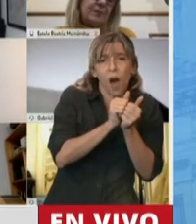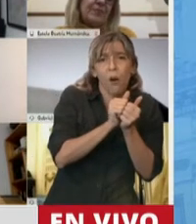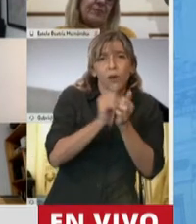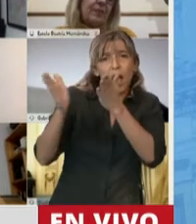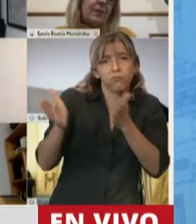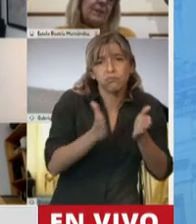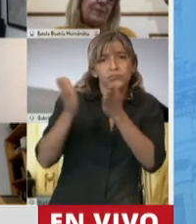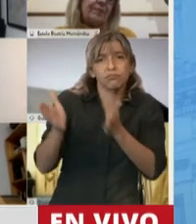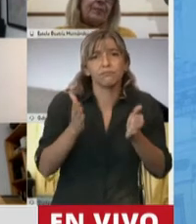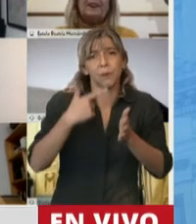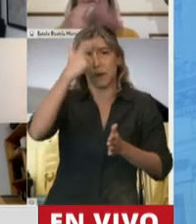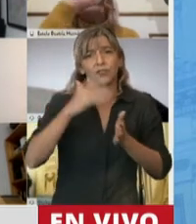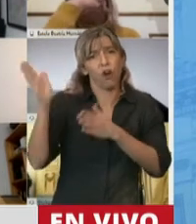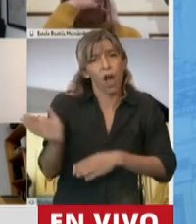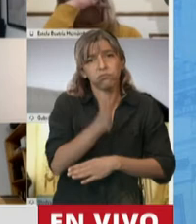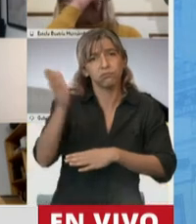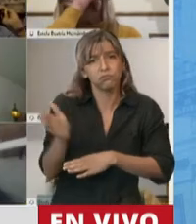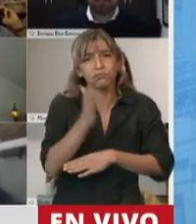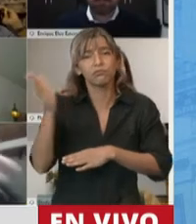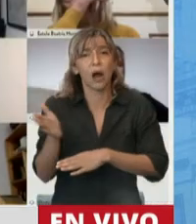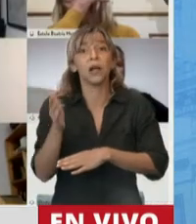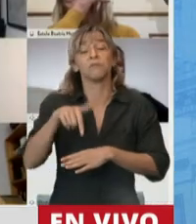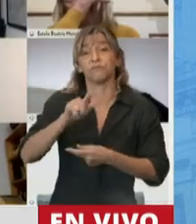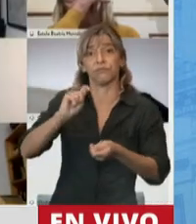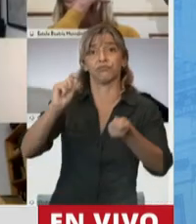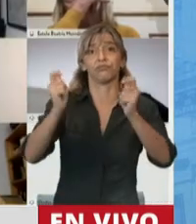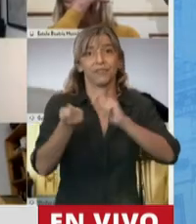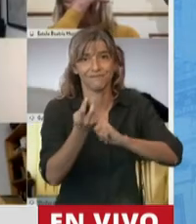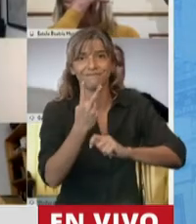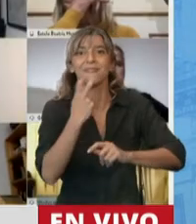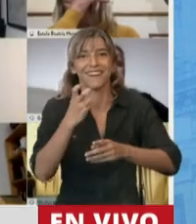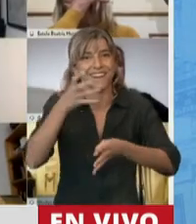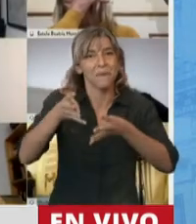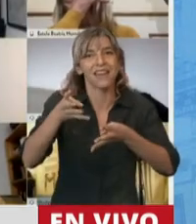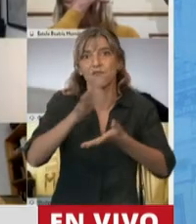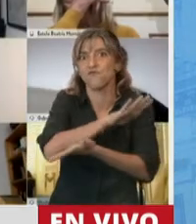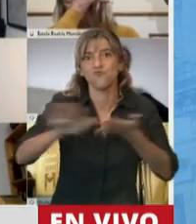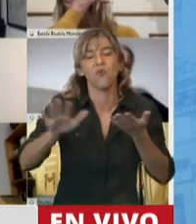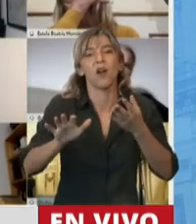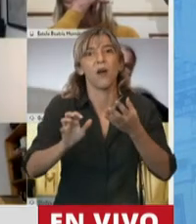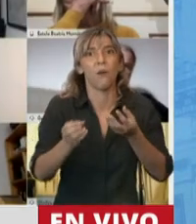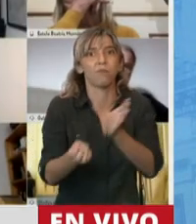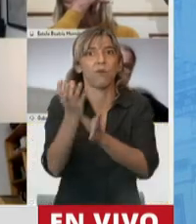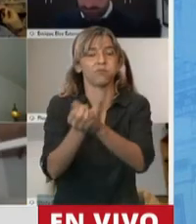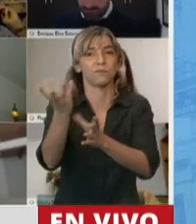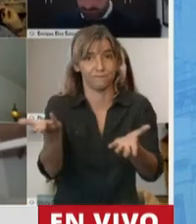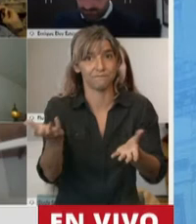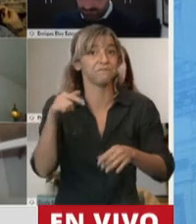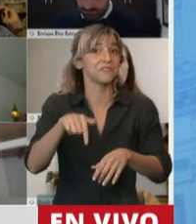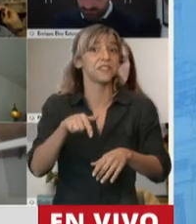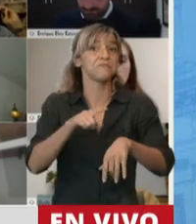rígido en torno a los obsoletos paradigmas, a otra caracterizada por la descentralización,